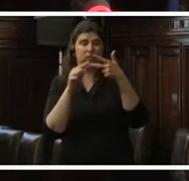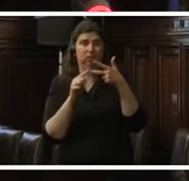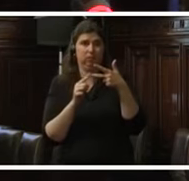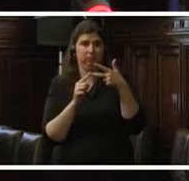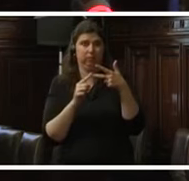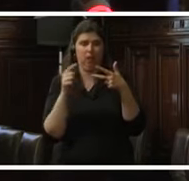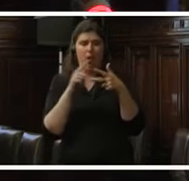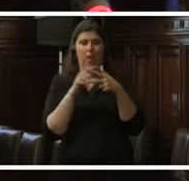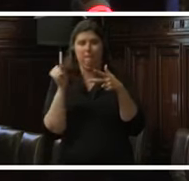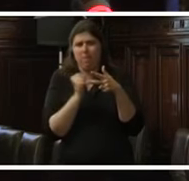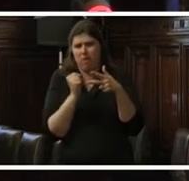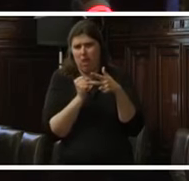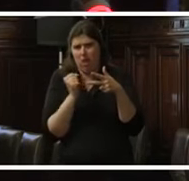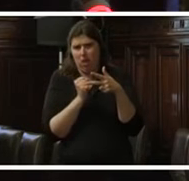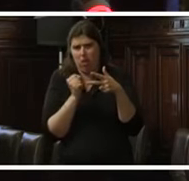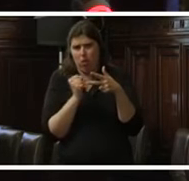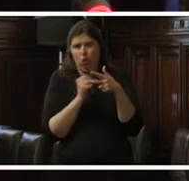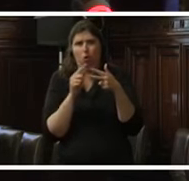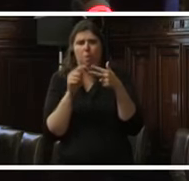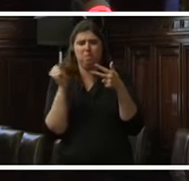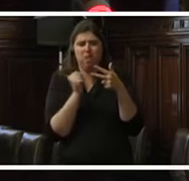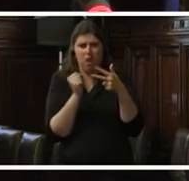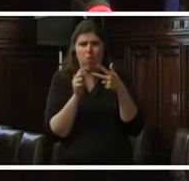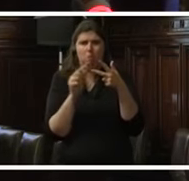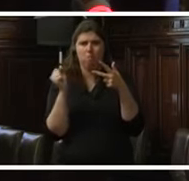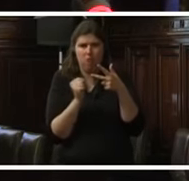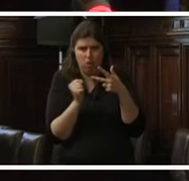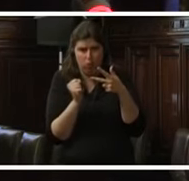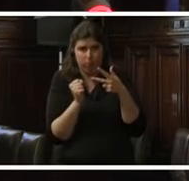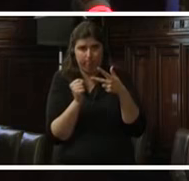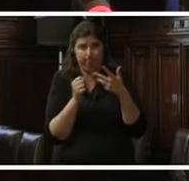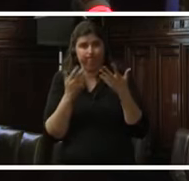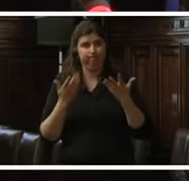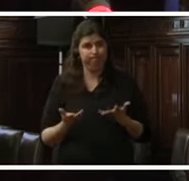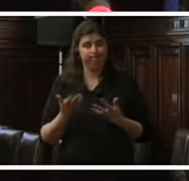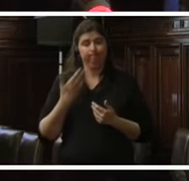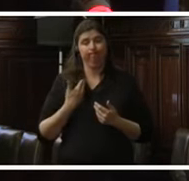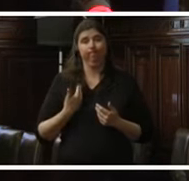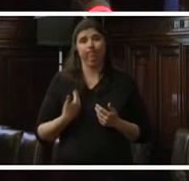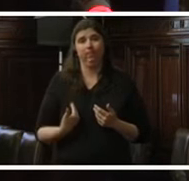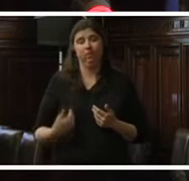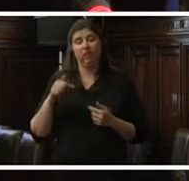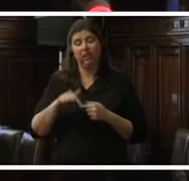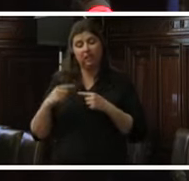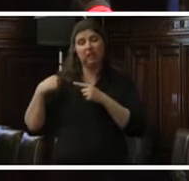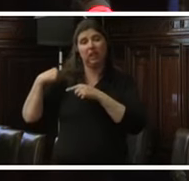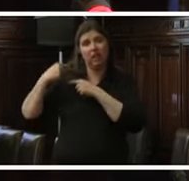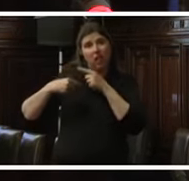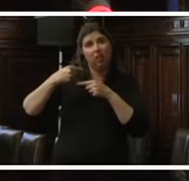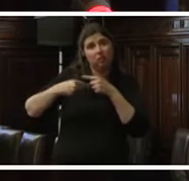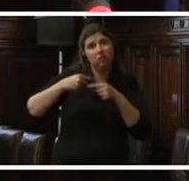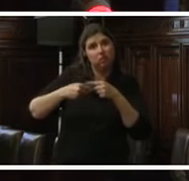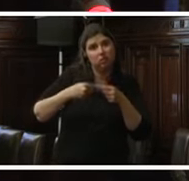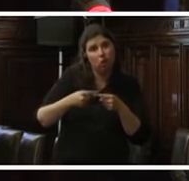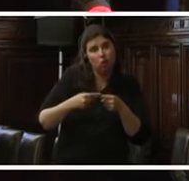el miedo, el miedo, el miedo. Bueno, desgraciadamente, esta tradición no solamente tiene un carácter literario,